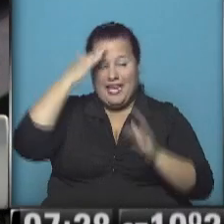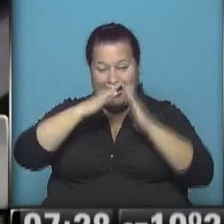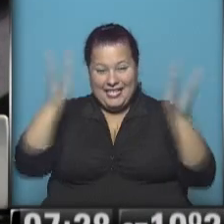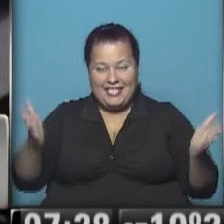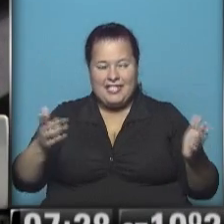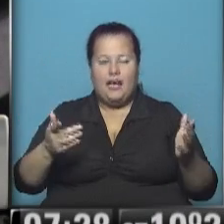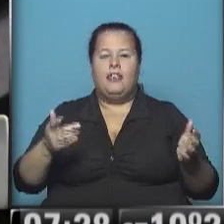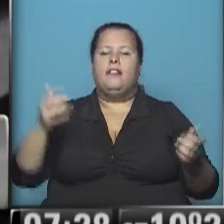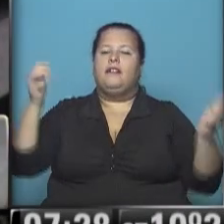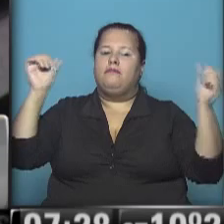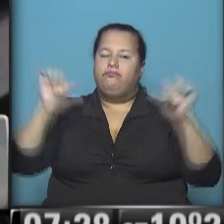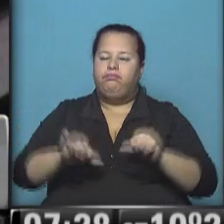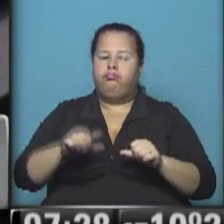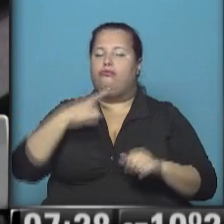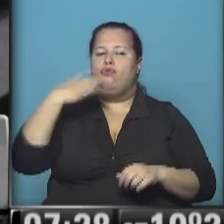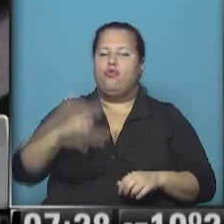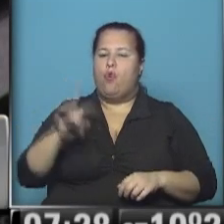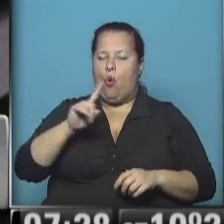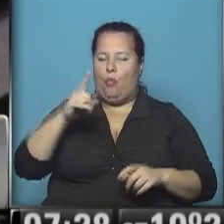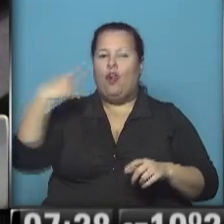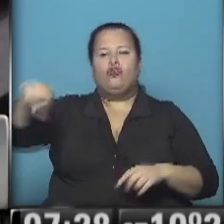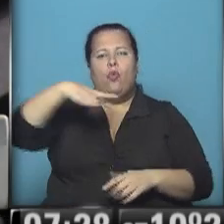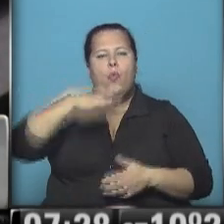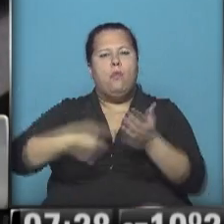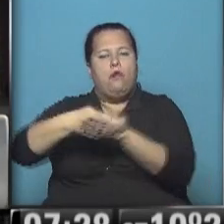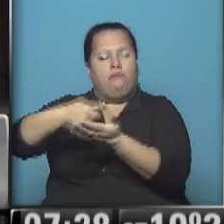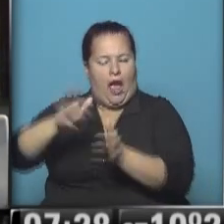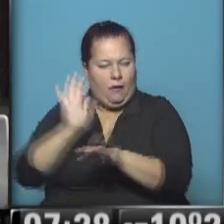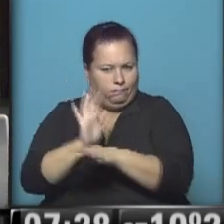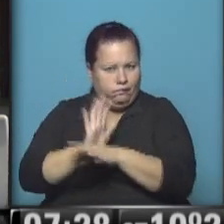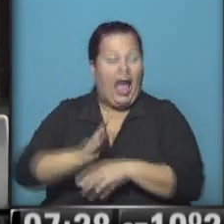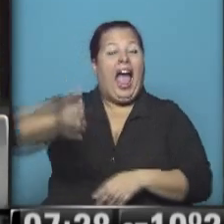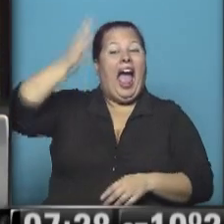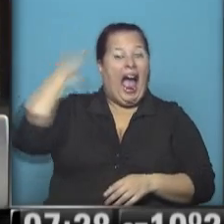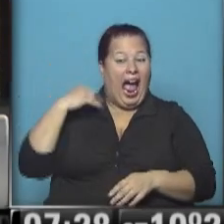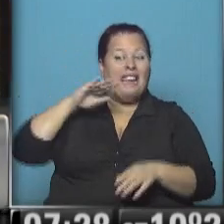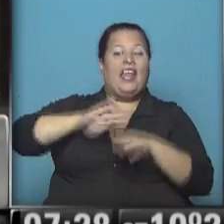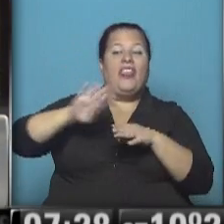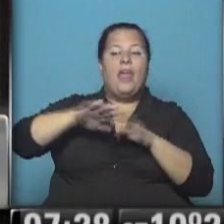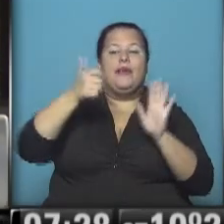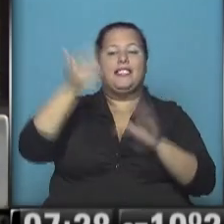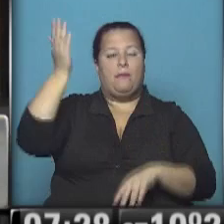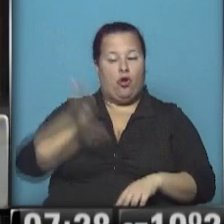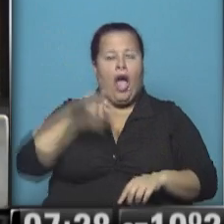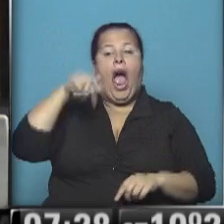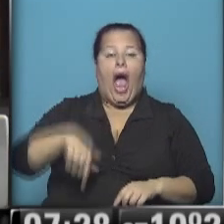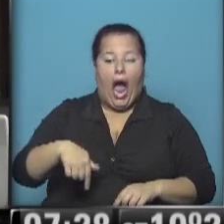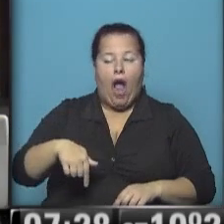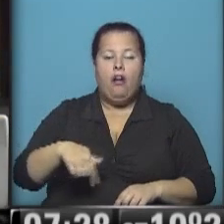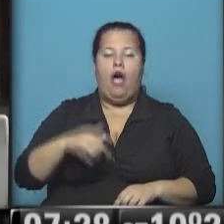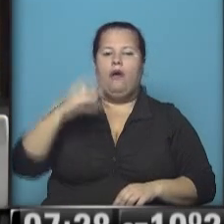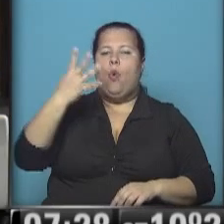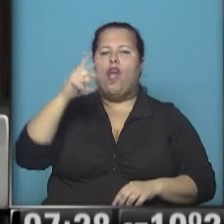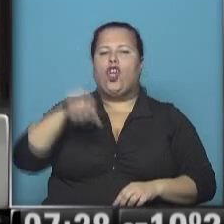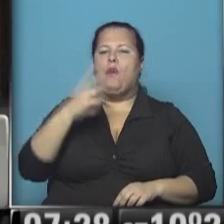decrecimiento del incumplimiento de las obligaciones tributarias. Es decir, antes debía el 6% y ahora es